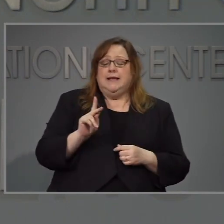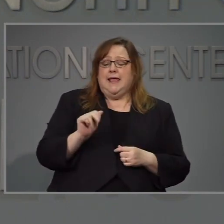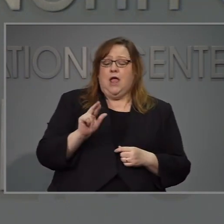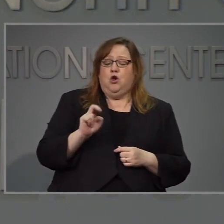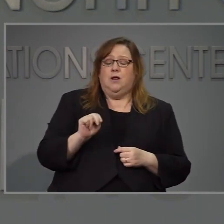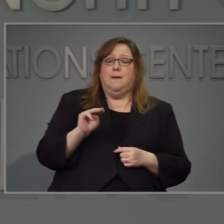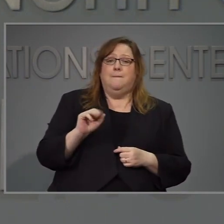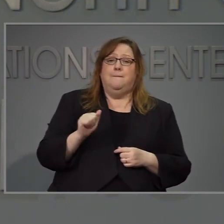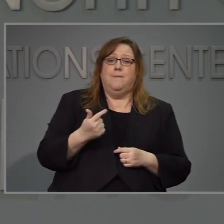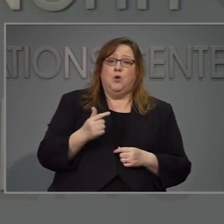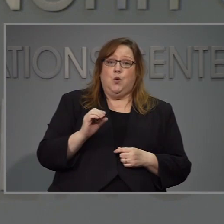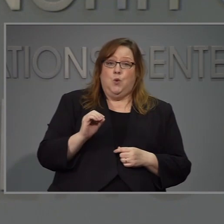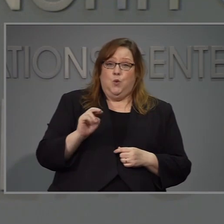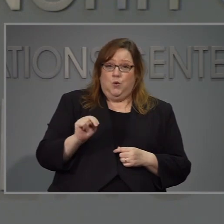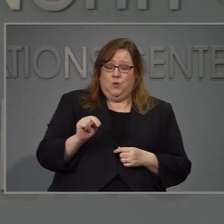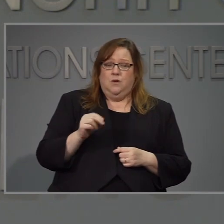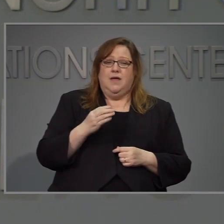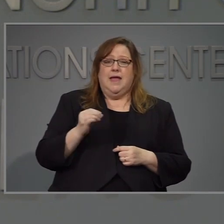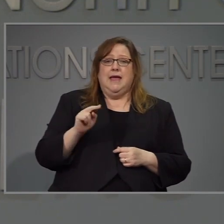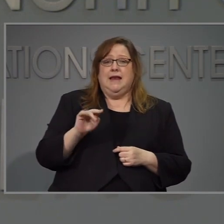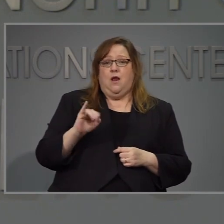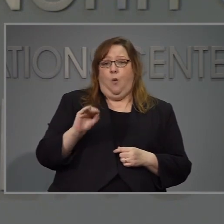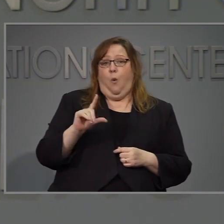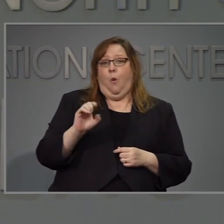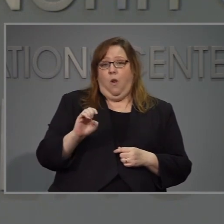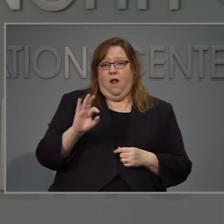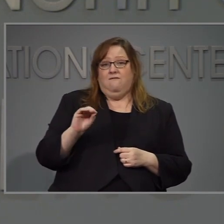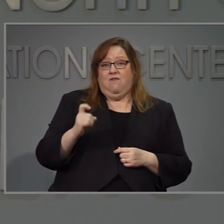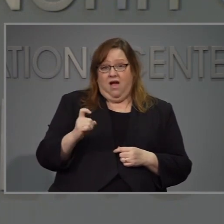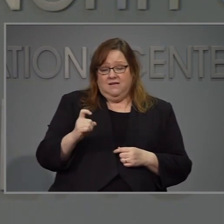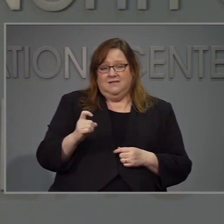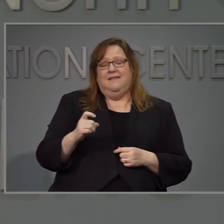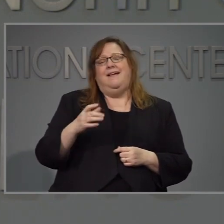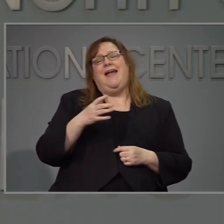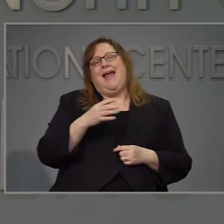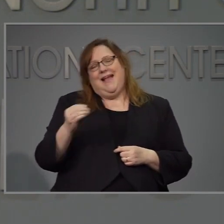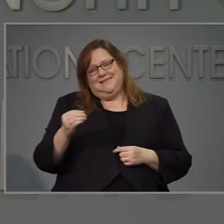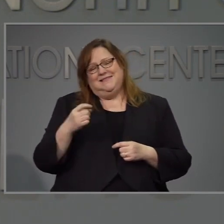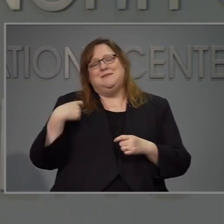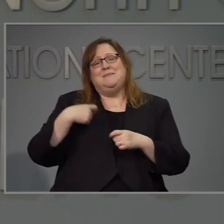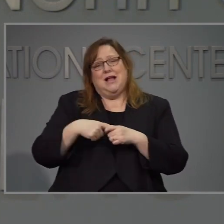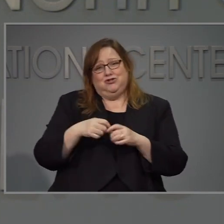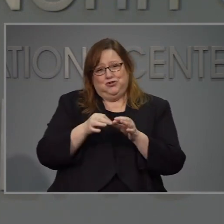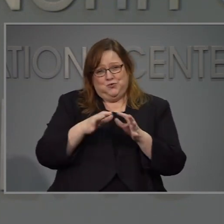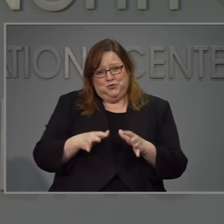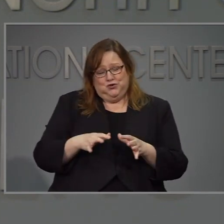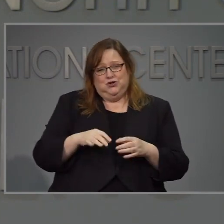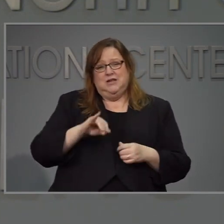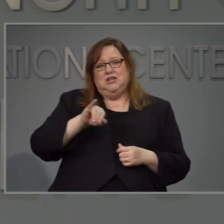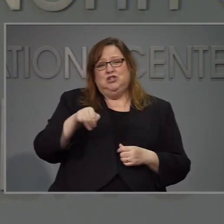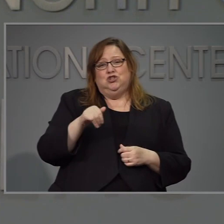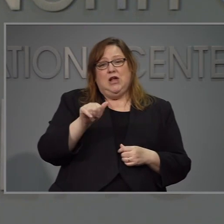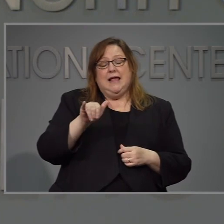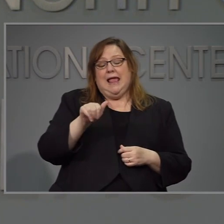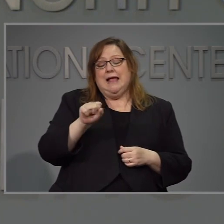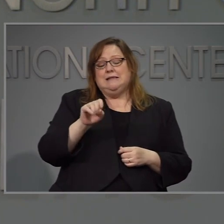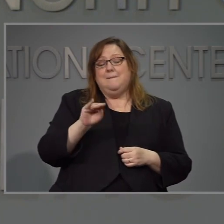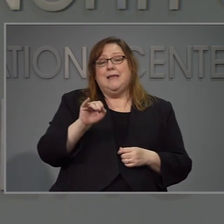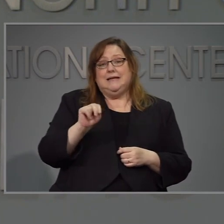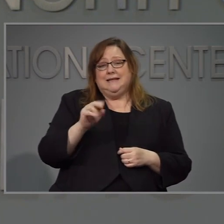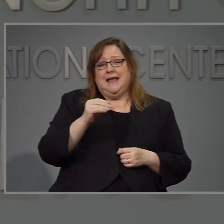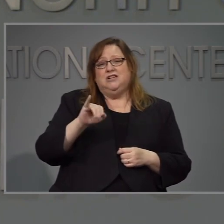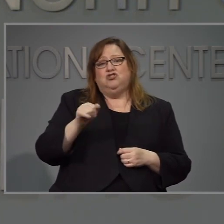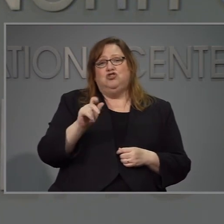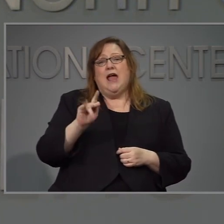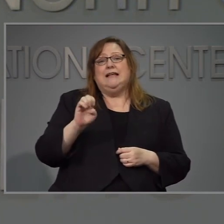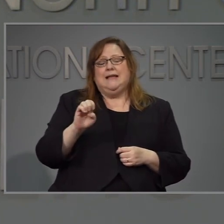jackie y jasmine metivier son nuestras intérpretes de español. que vamos a aceptar y preguntas